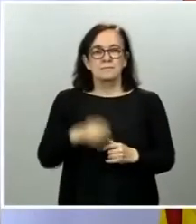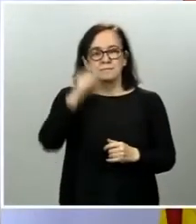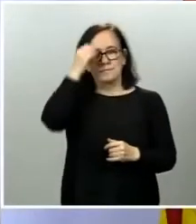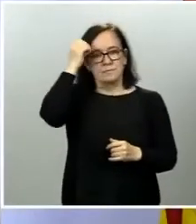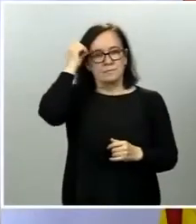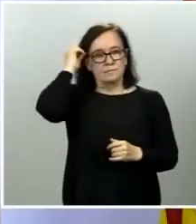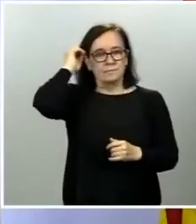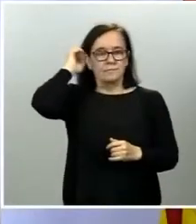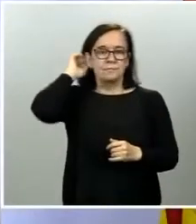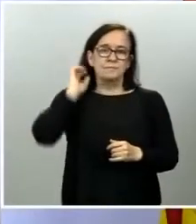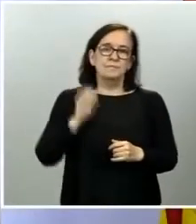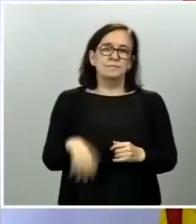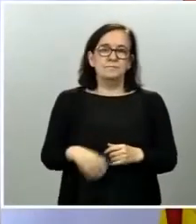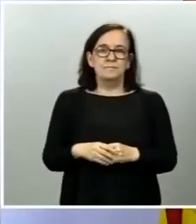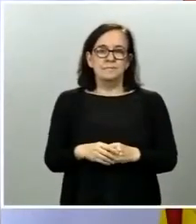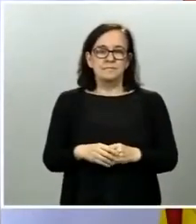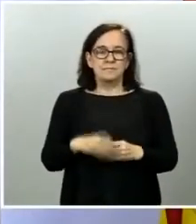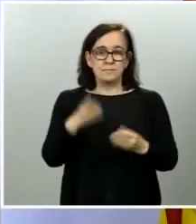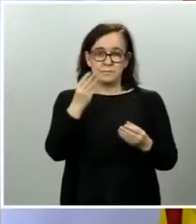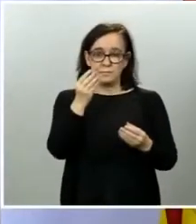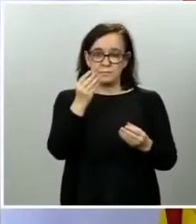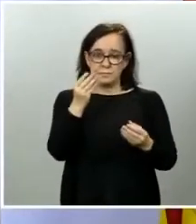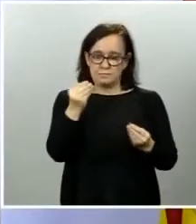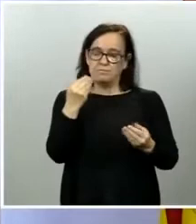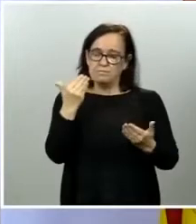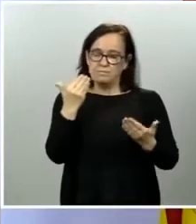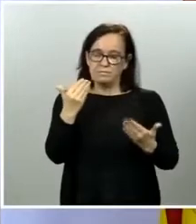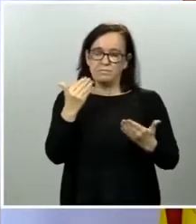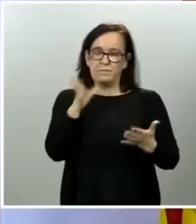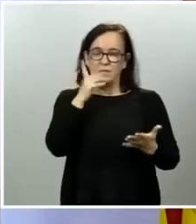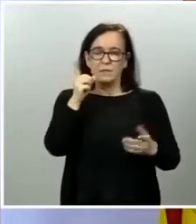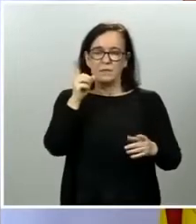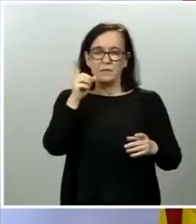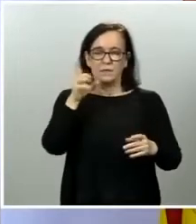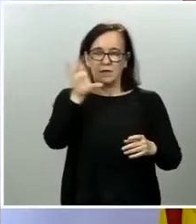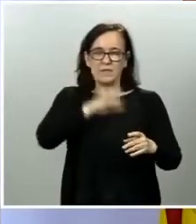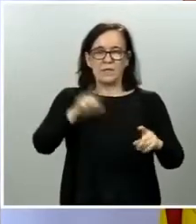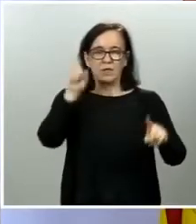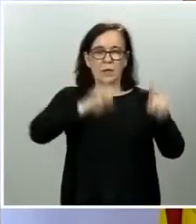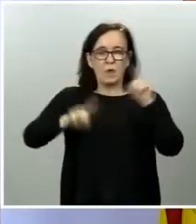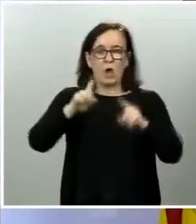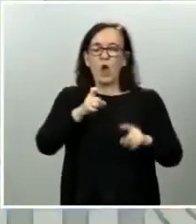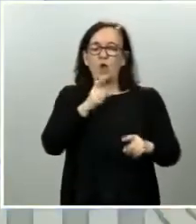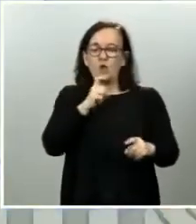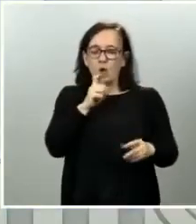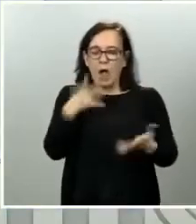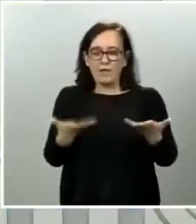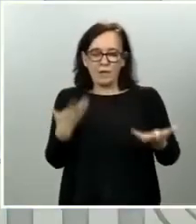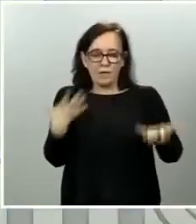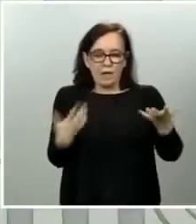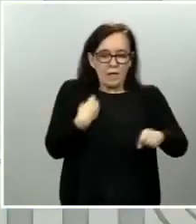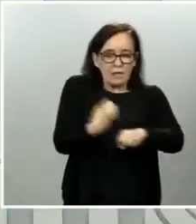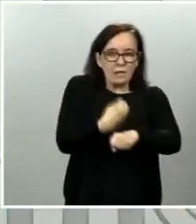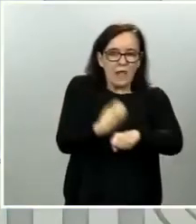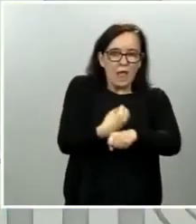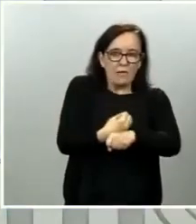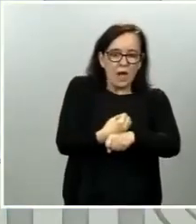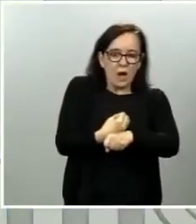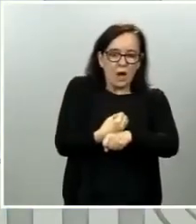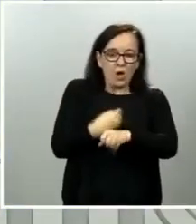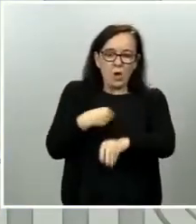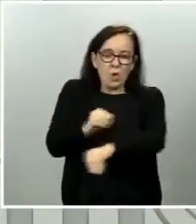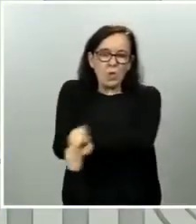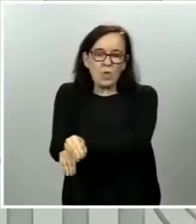Beatriz. Entiendo la preocupación de algunos padres por cómo conciliar su actividad laboral con el cuidado de sus hijos e hijas.